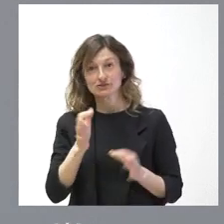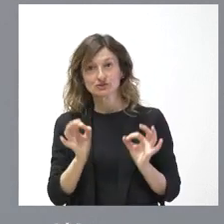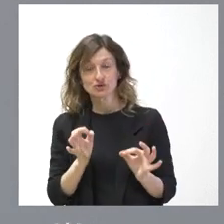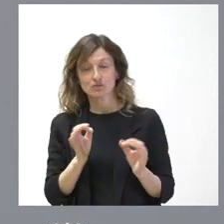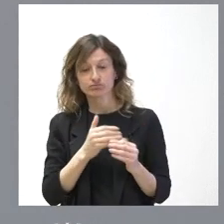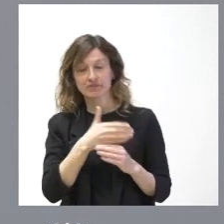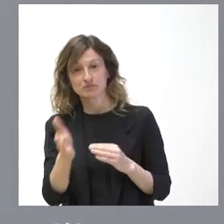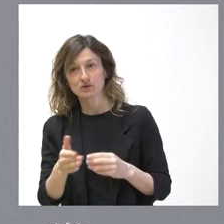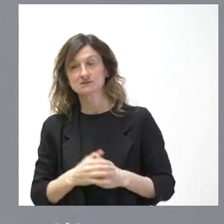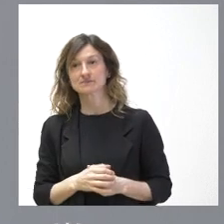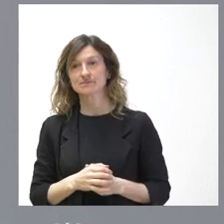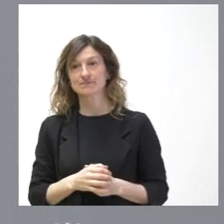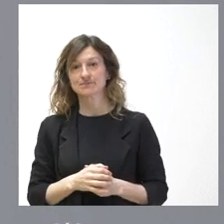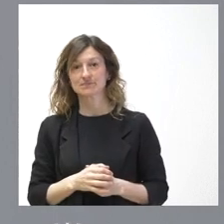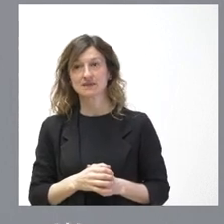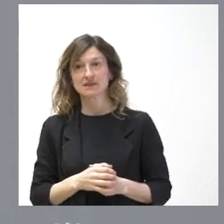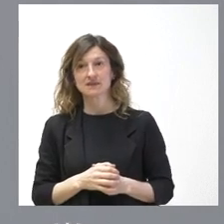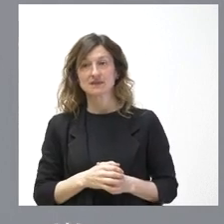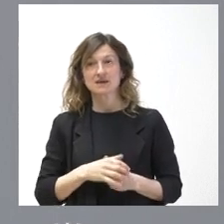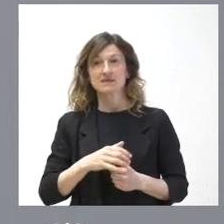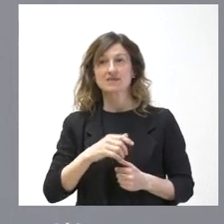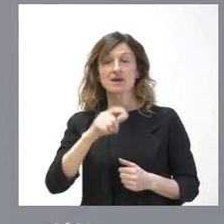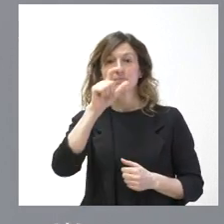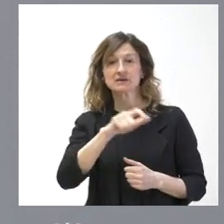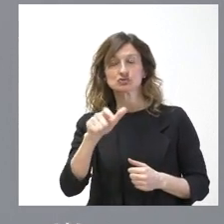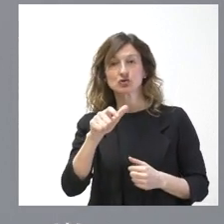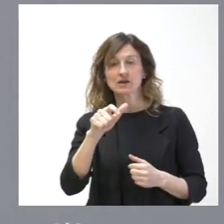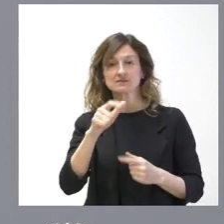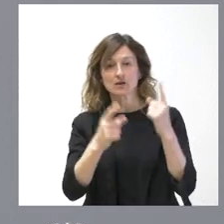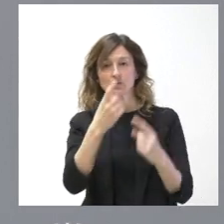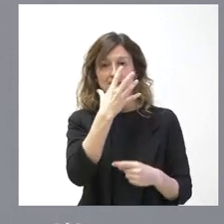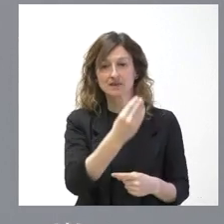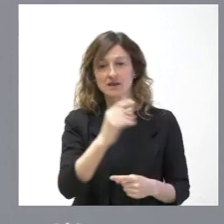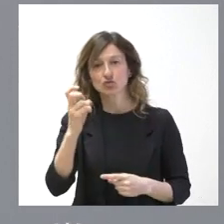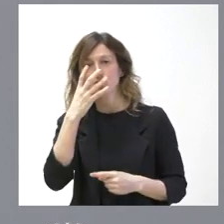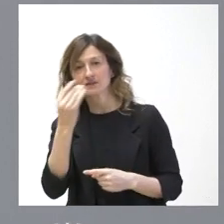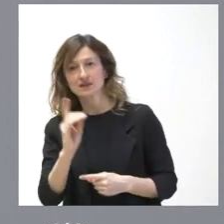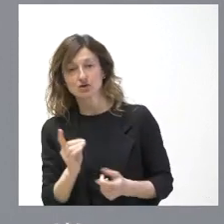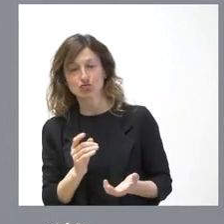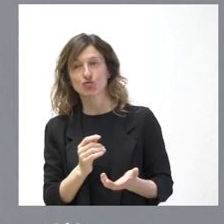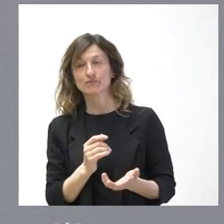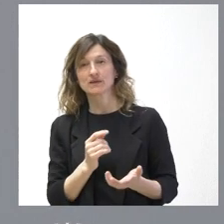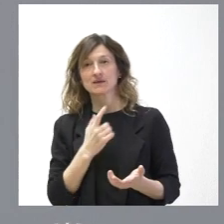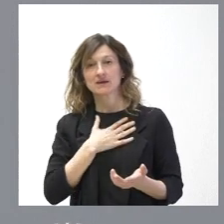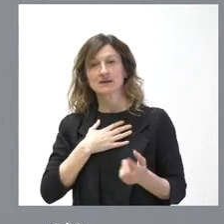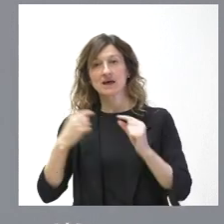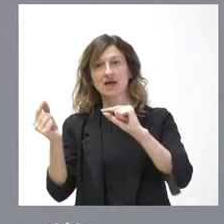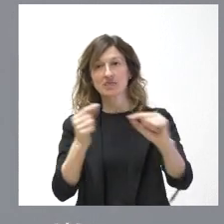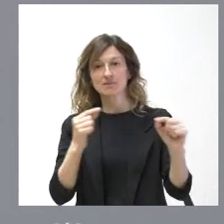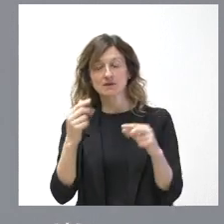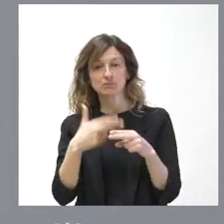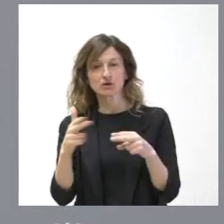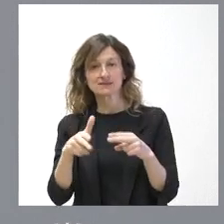además yo creo que hubo quien entendió esto y también hubo quien no lo entendió y que prefería haber hecho el debate de política general